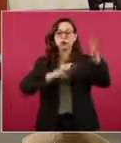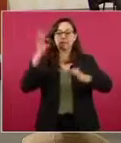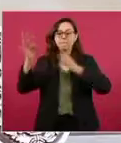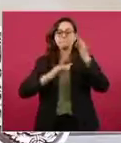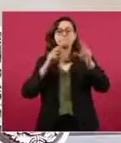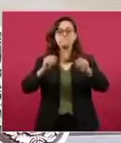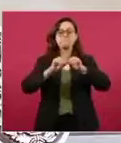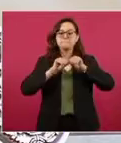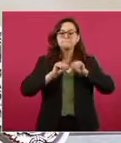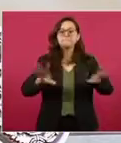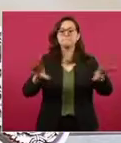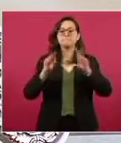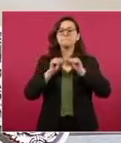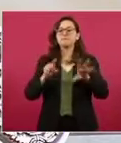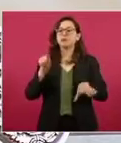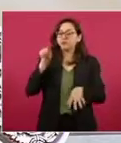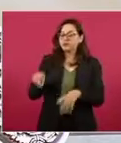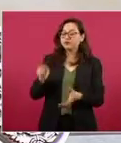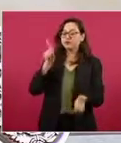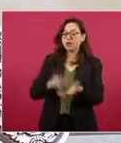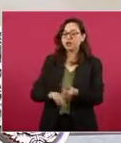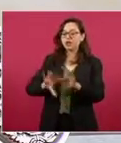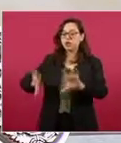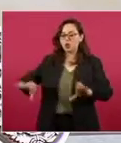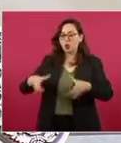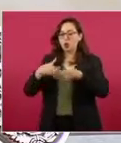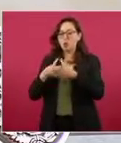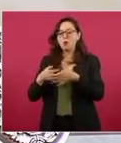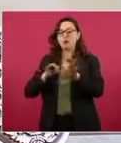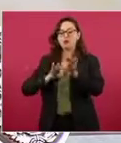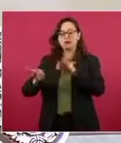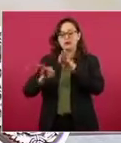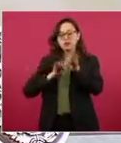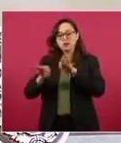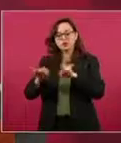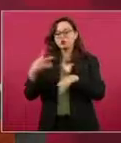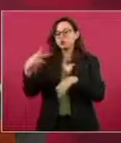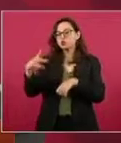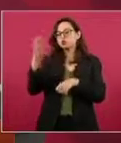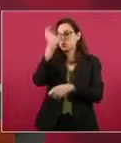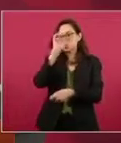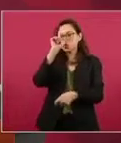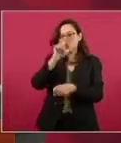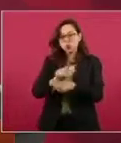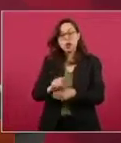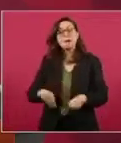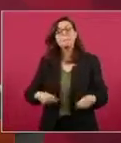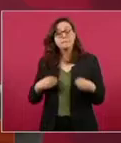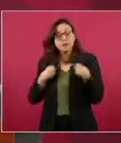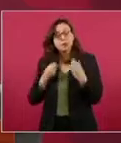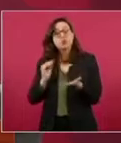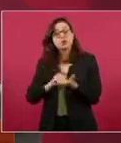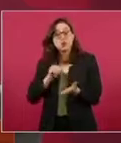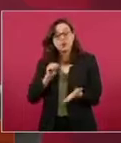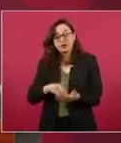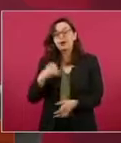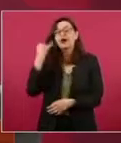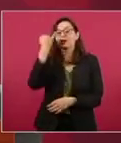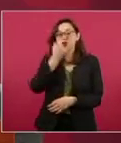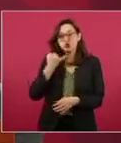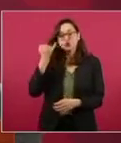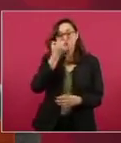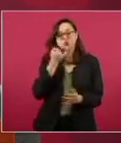trabajo comunitario, la salvaguardia de las expresiones culturales vivas, de la lengua,